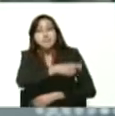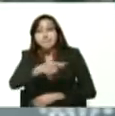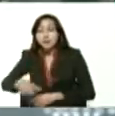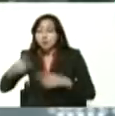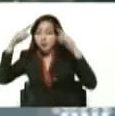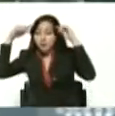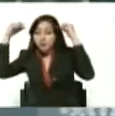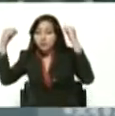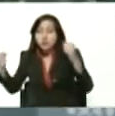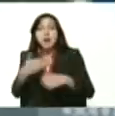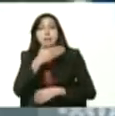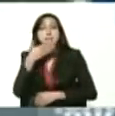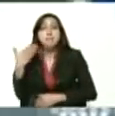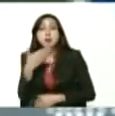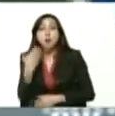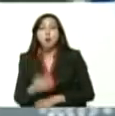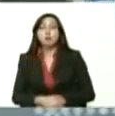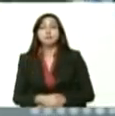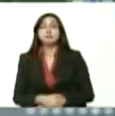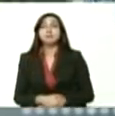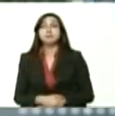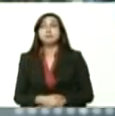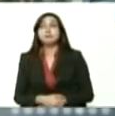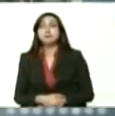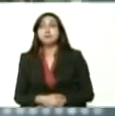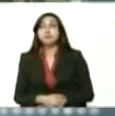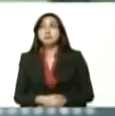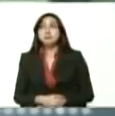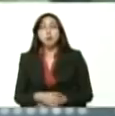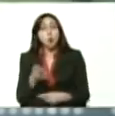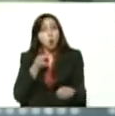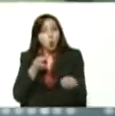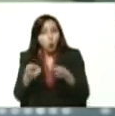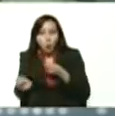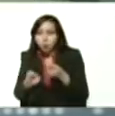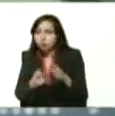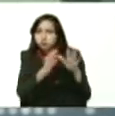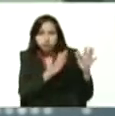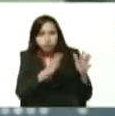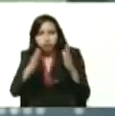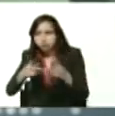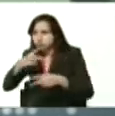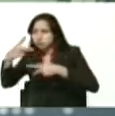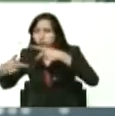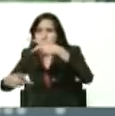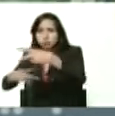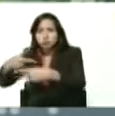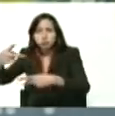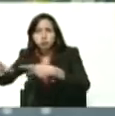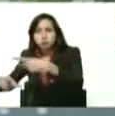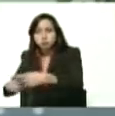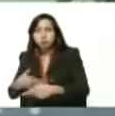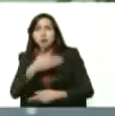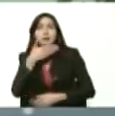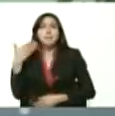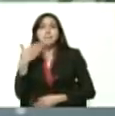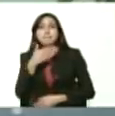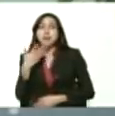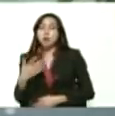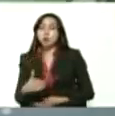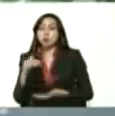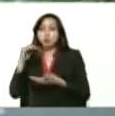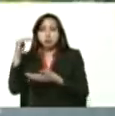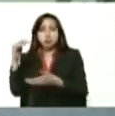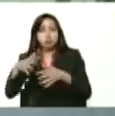y trabajadoras con los mejores controles de producción la mejor harina de maíz